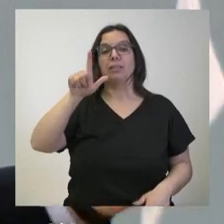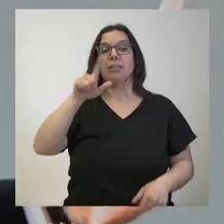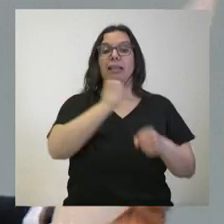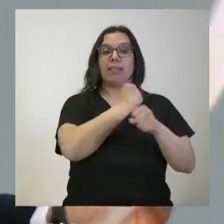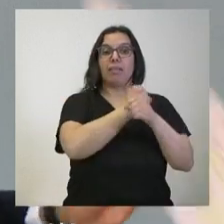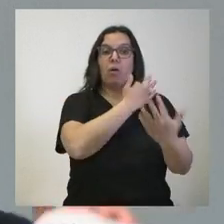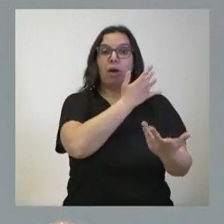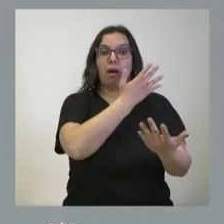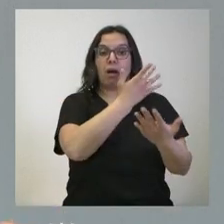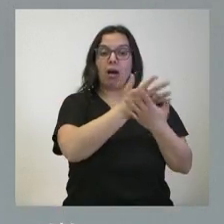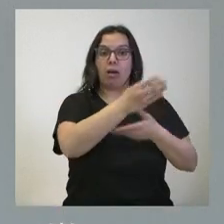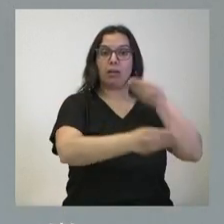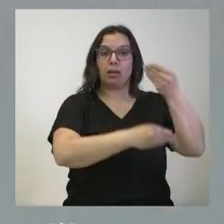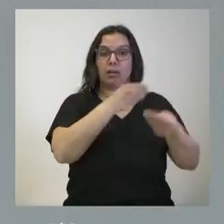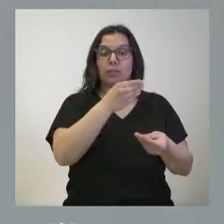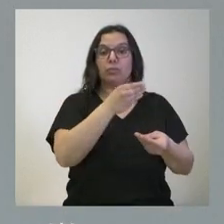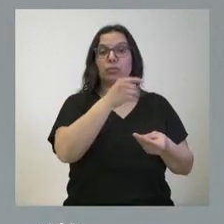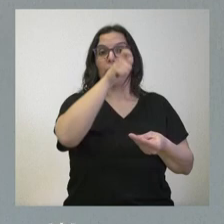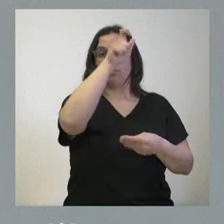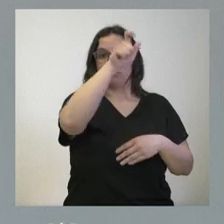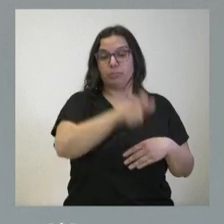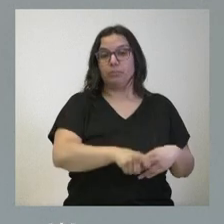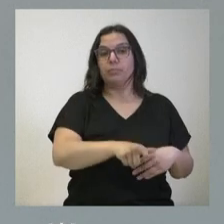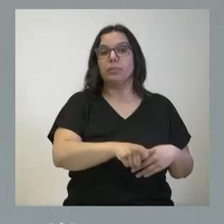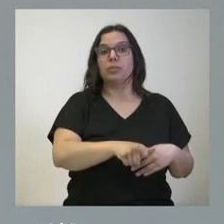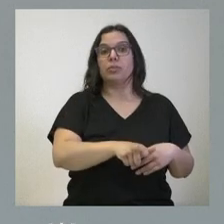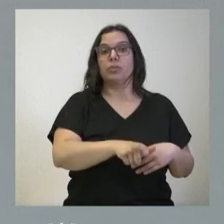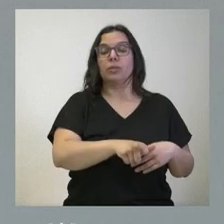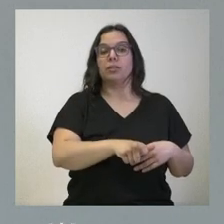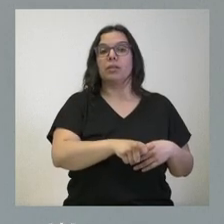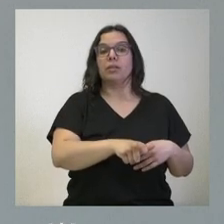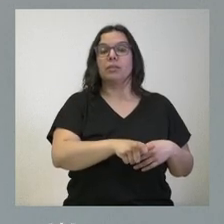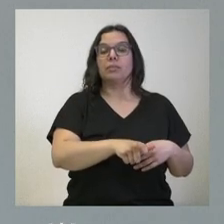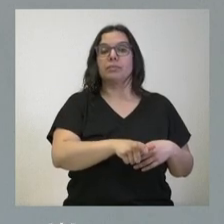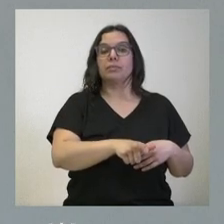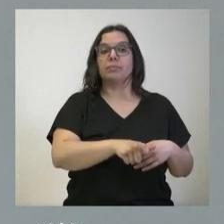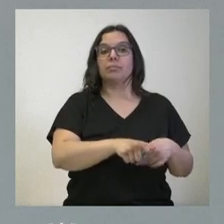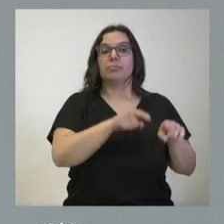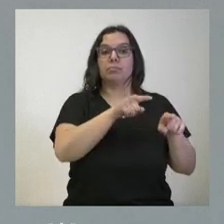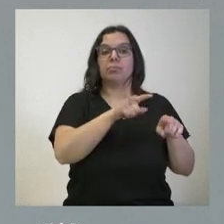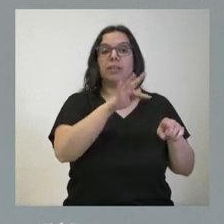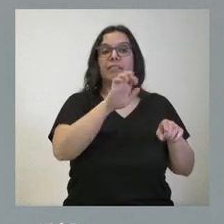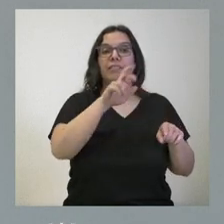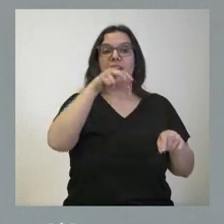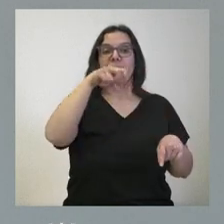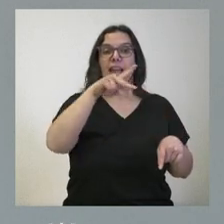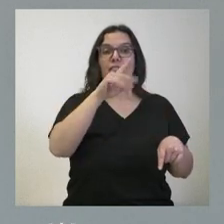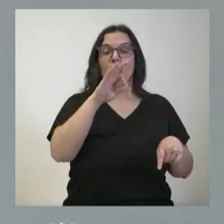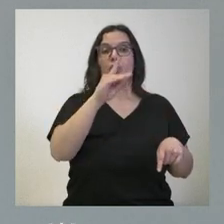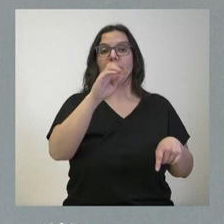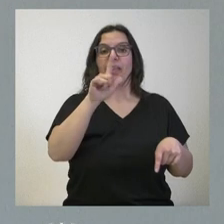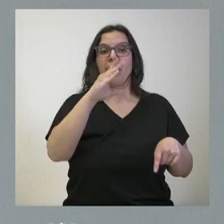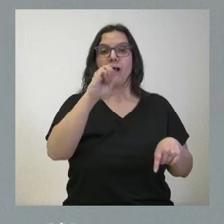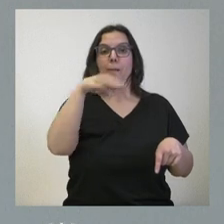realizado hasta el momento presente por su predecesor en el cargo, por Fernando del Campo, y